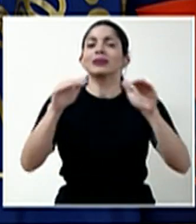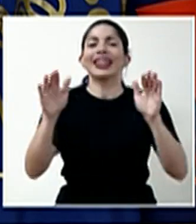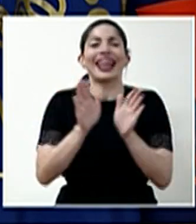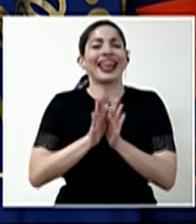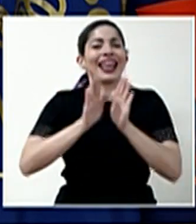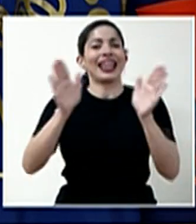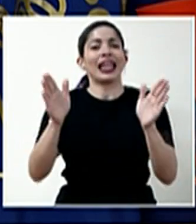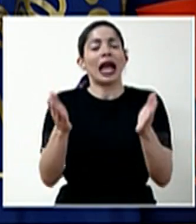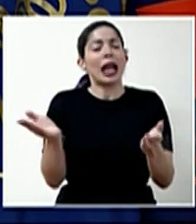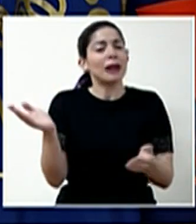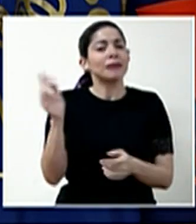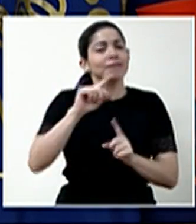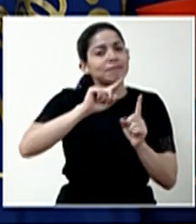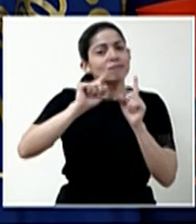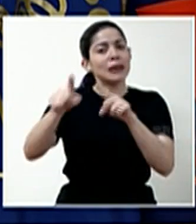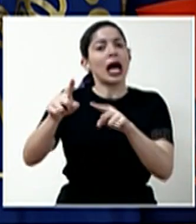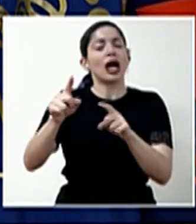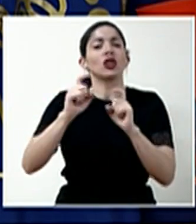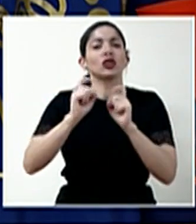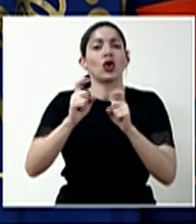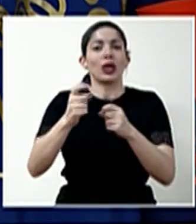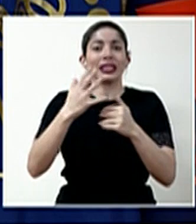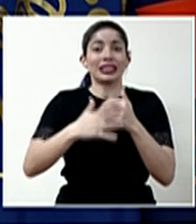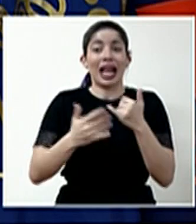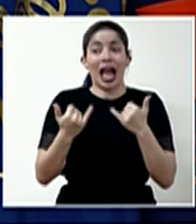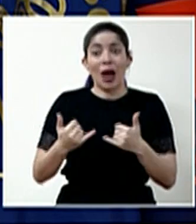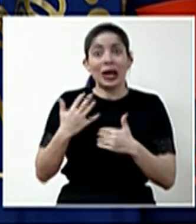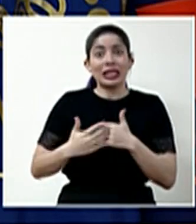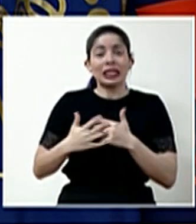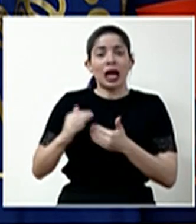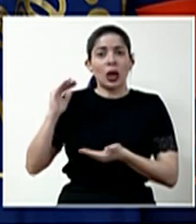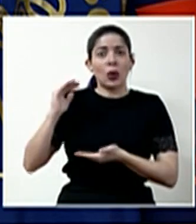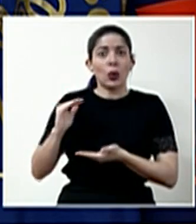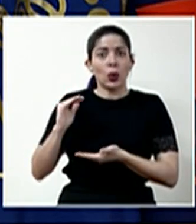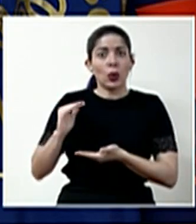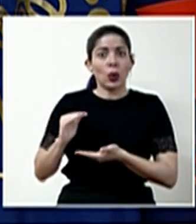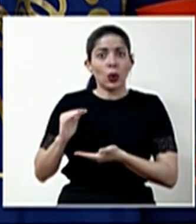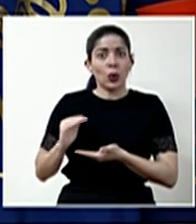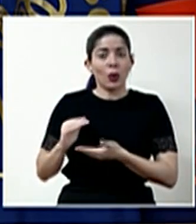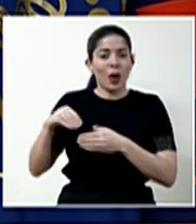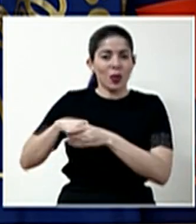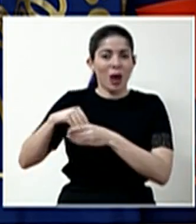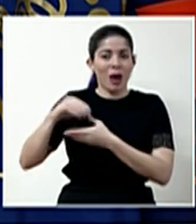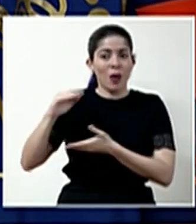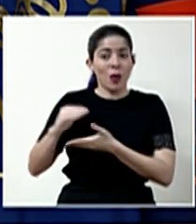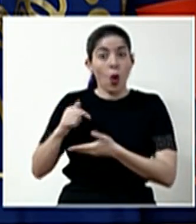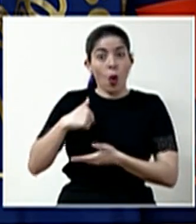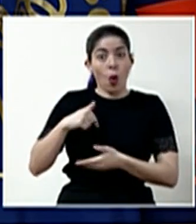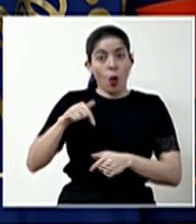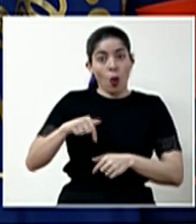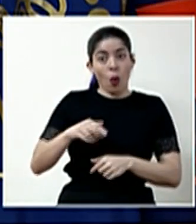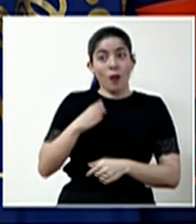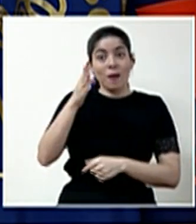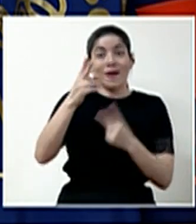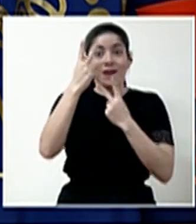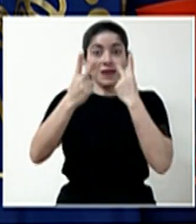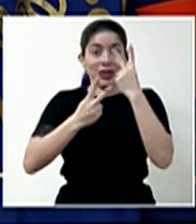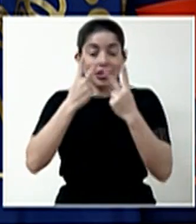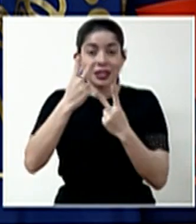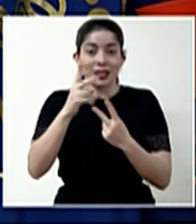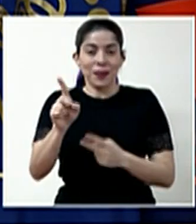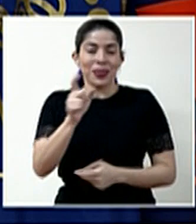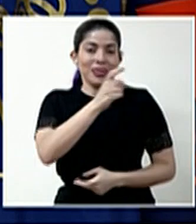a donar sangre. Las reservas están un poco bajas. Hoy en la visita, hablando con el director